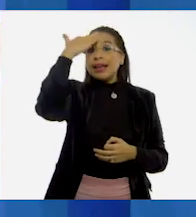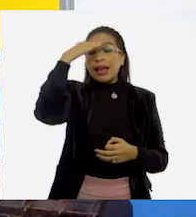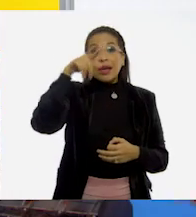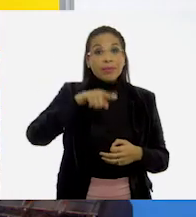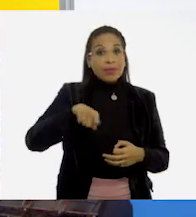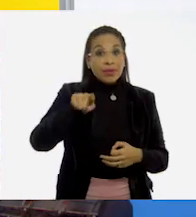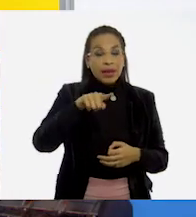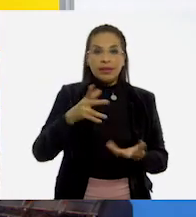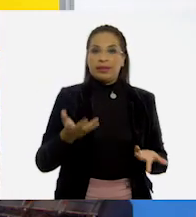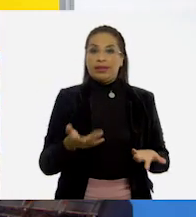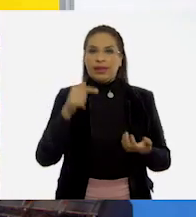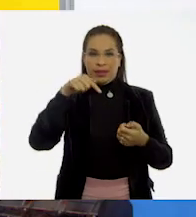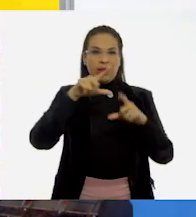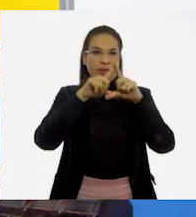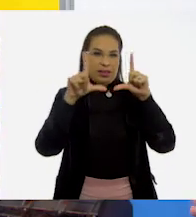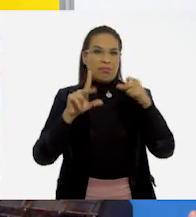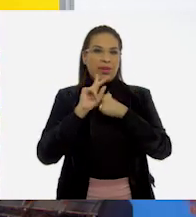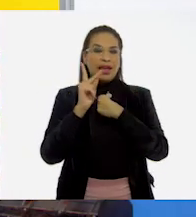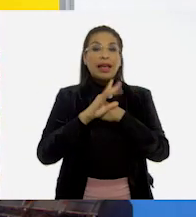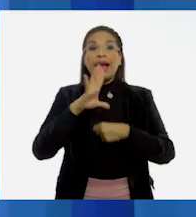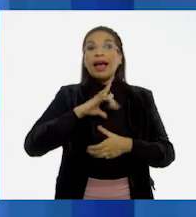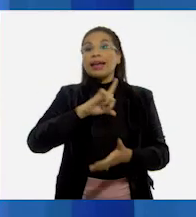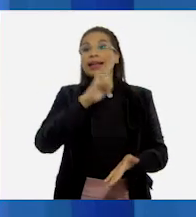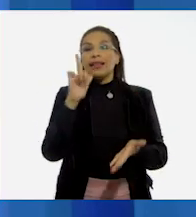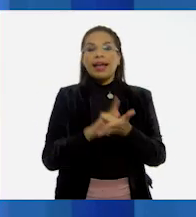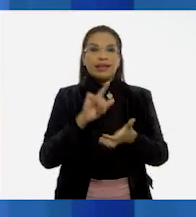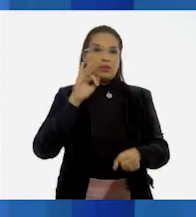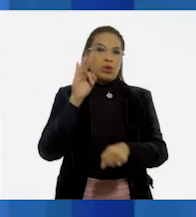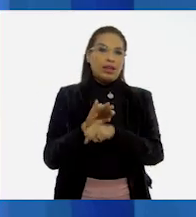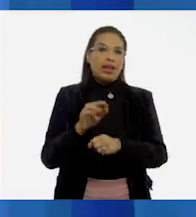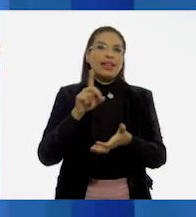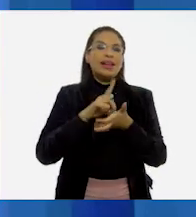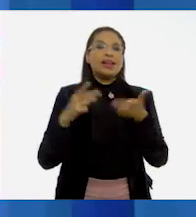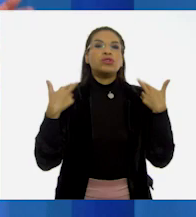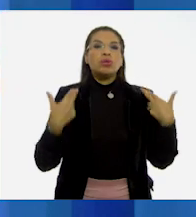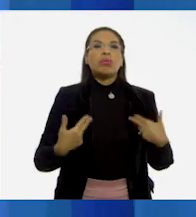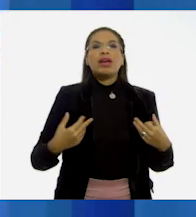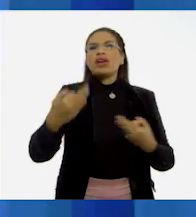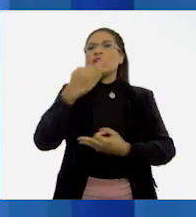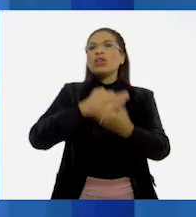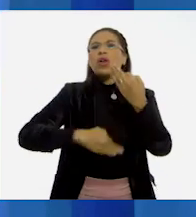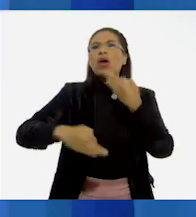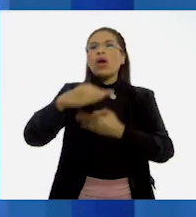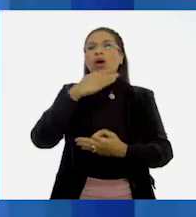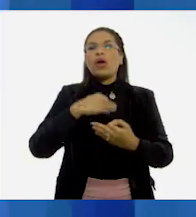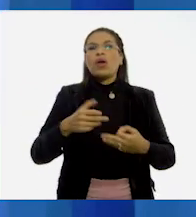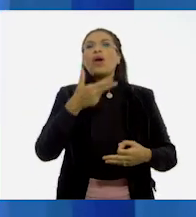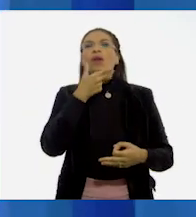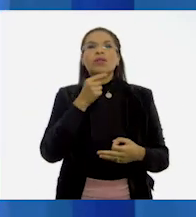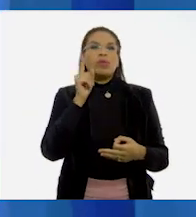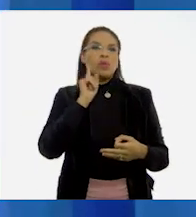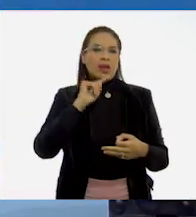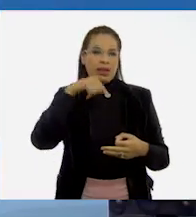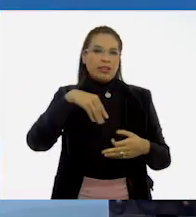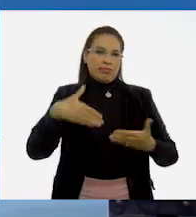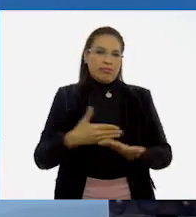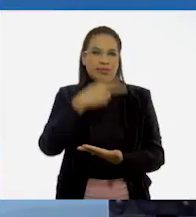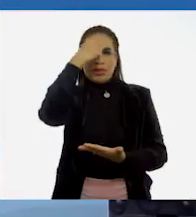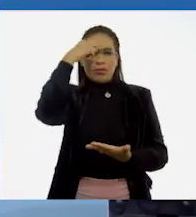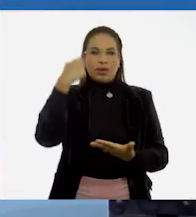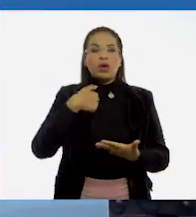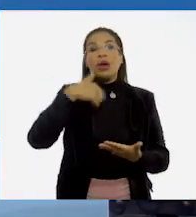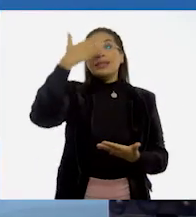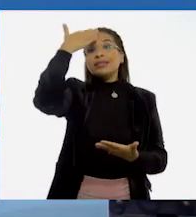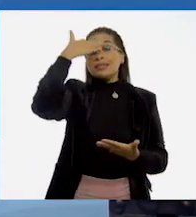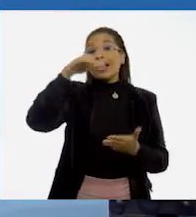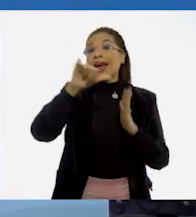¿Sabían que en nuestro país existen leyes que protegen los derechos humanos de todas y todos los mexicanos? Sí, yo sabía